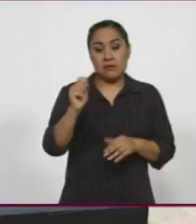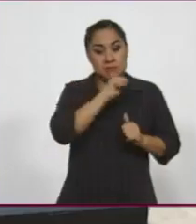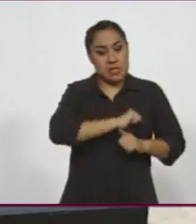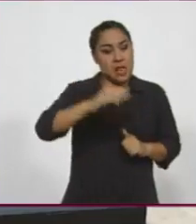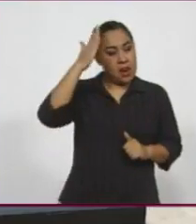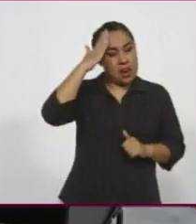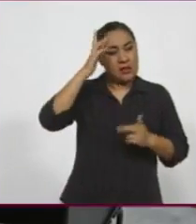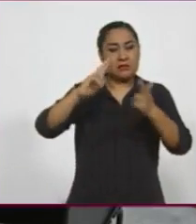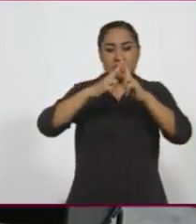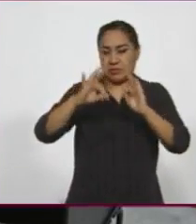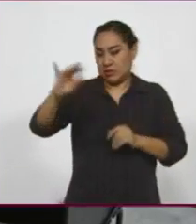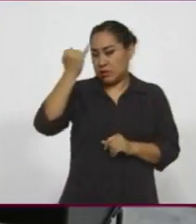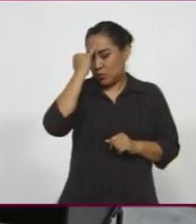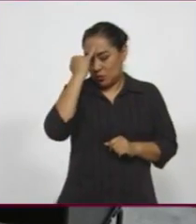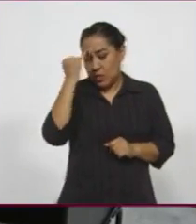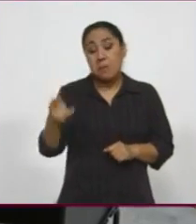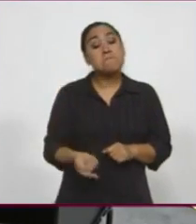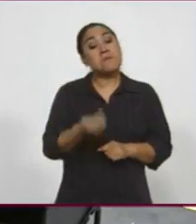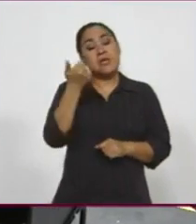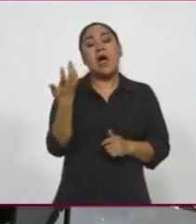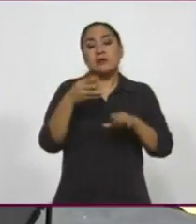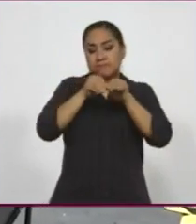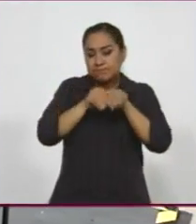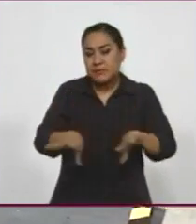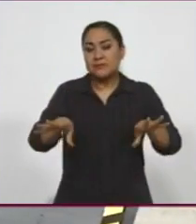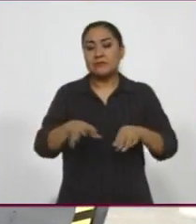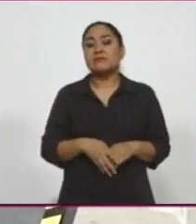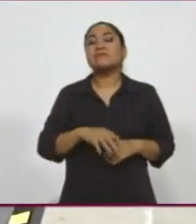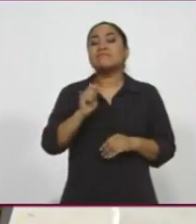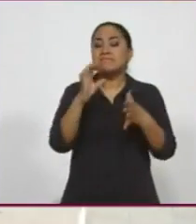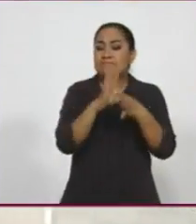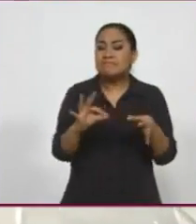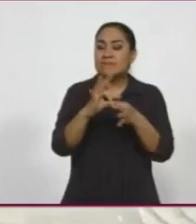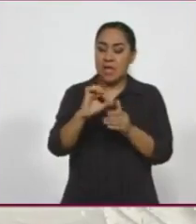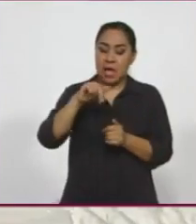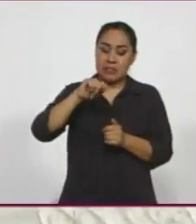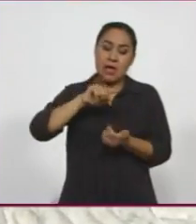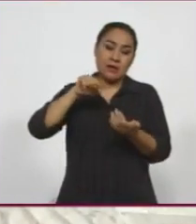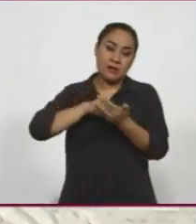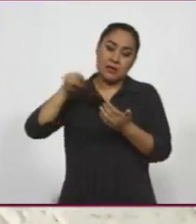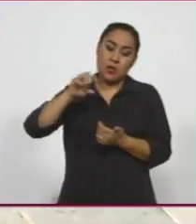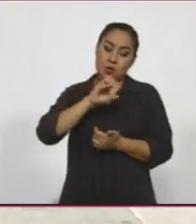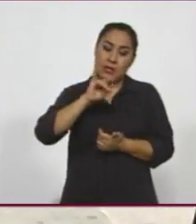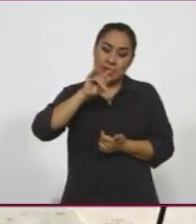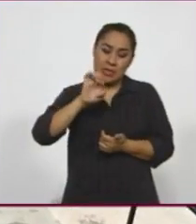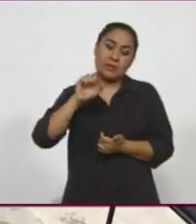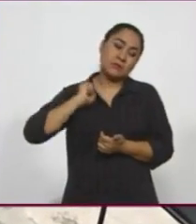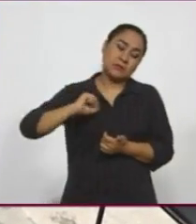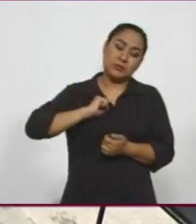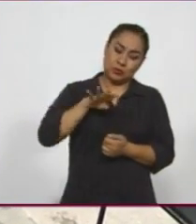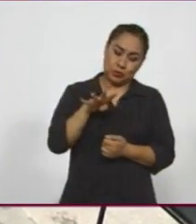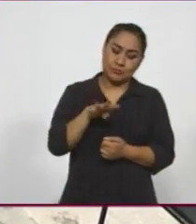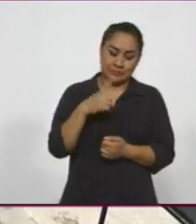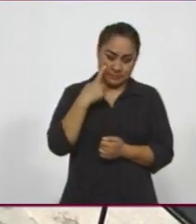religioso hindú que fue el primero en difundir la doctrina Vedanta en Occidente en el siglo XIX. Bueno, aquí las